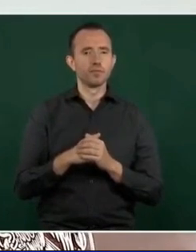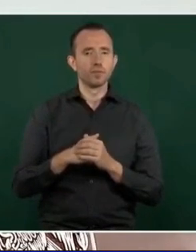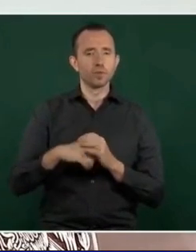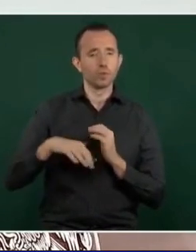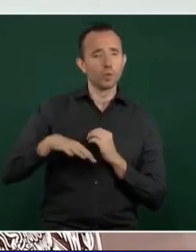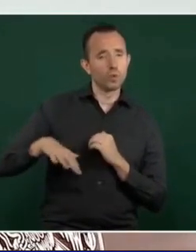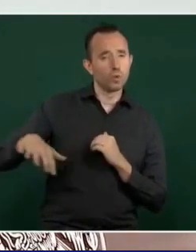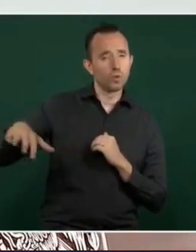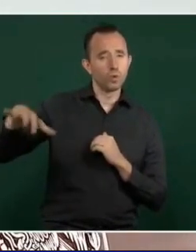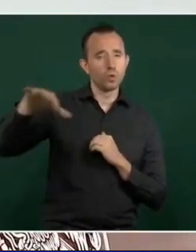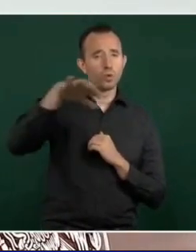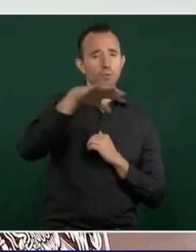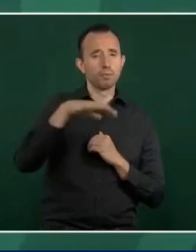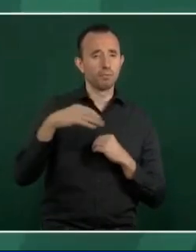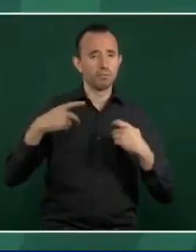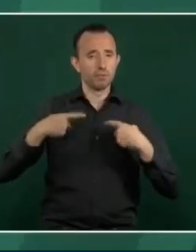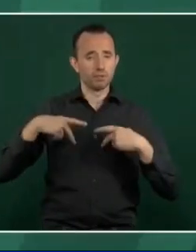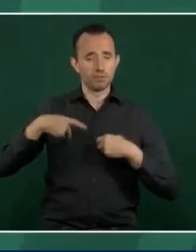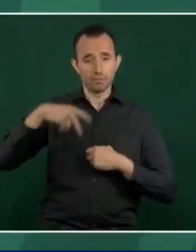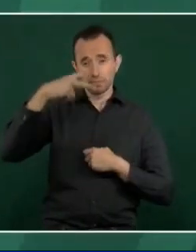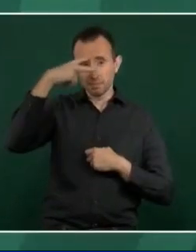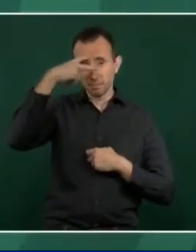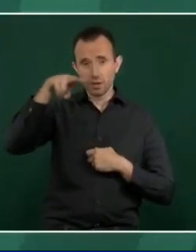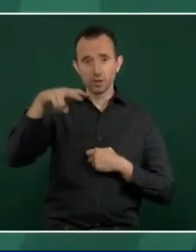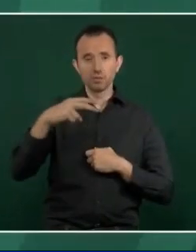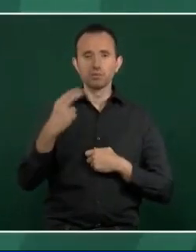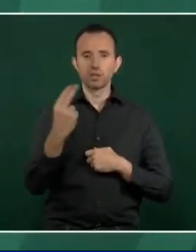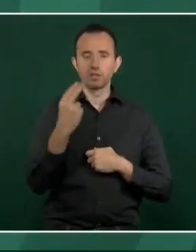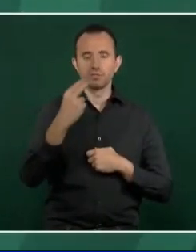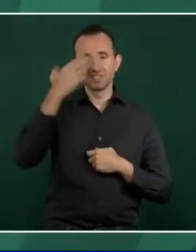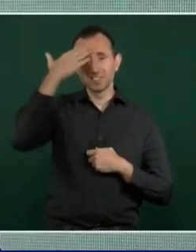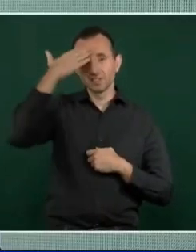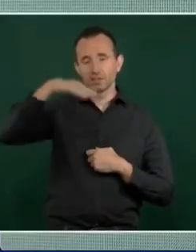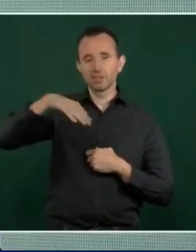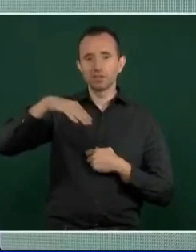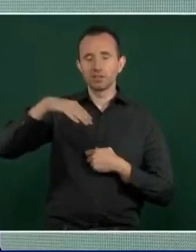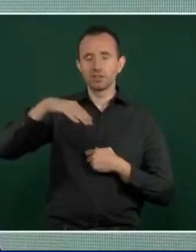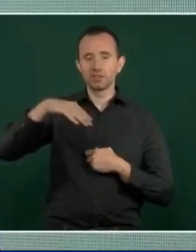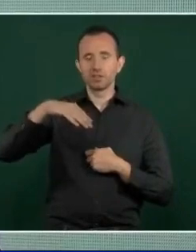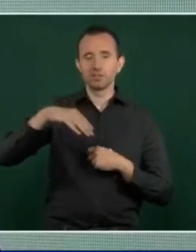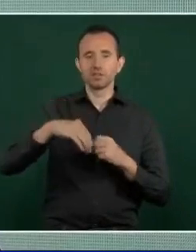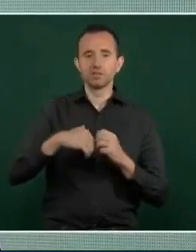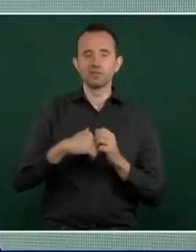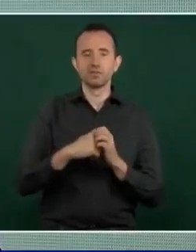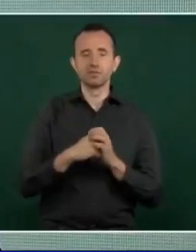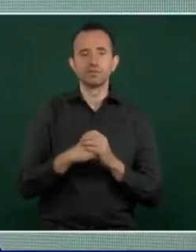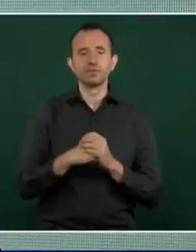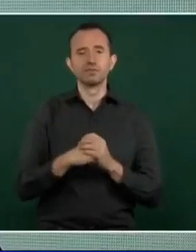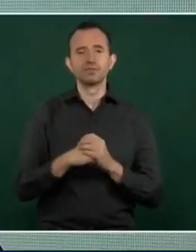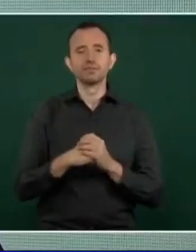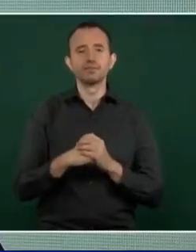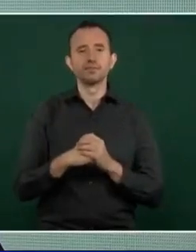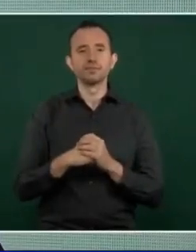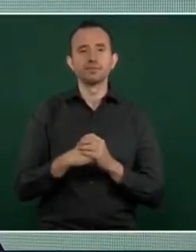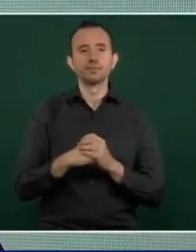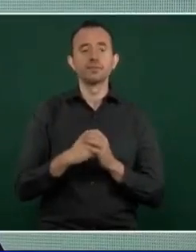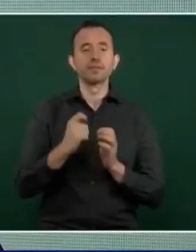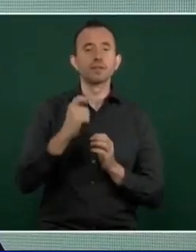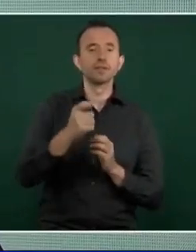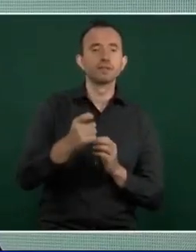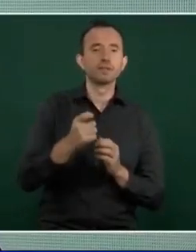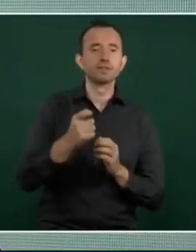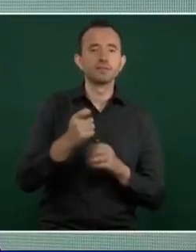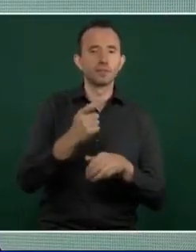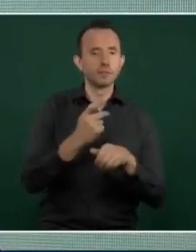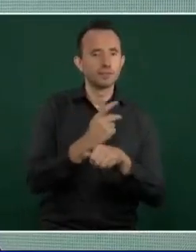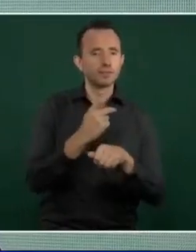sepamos los pormenores de